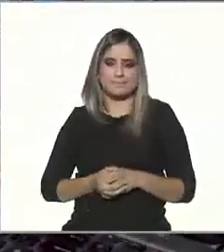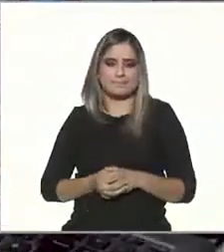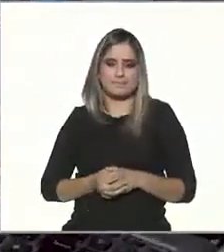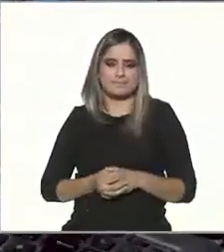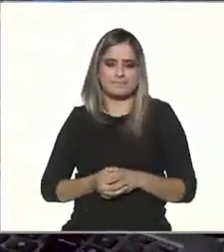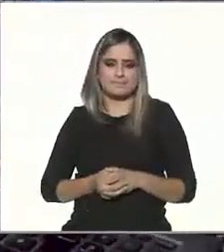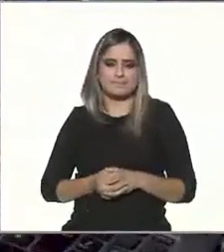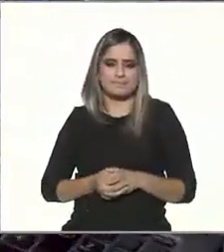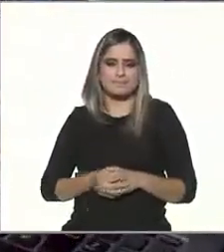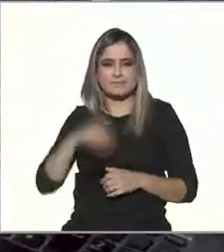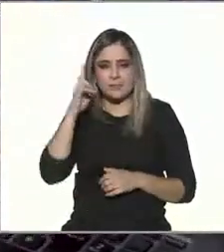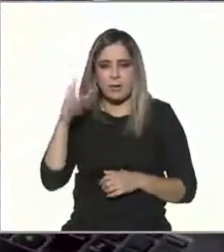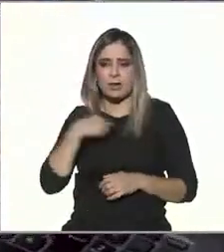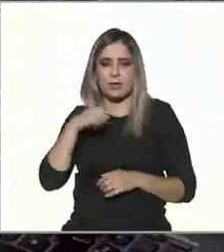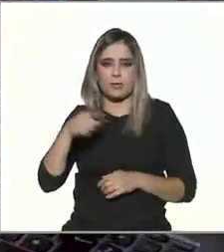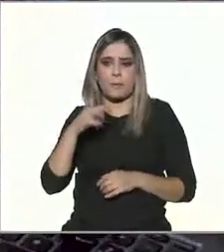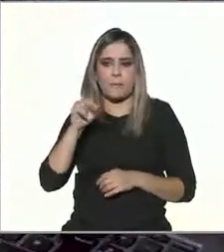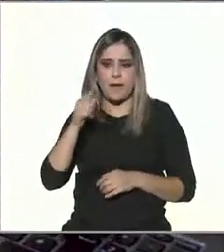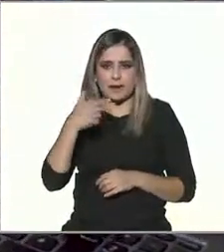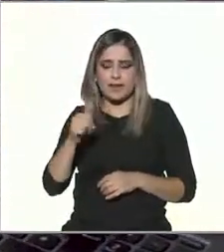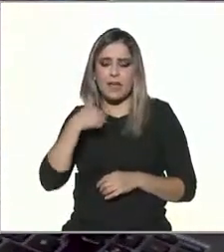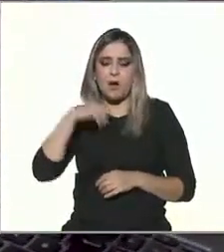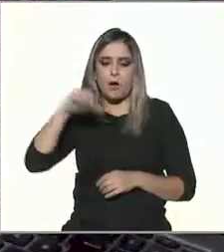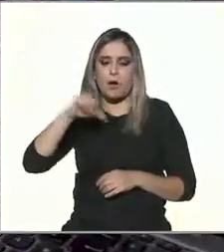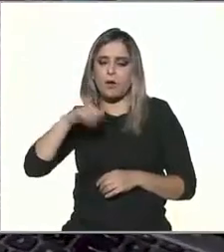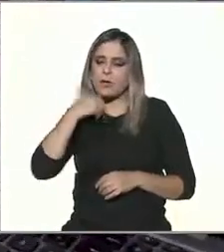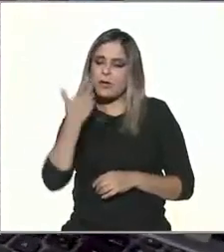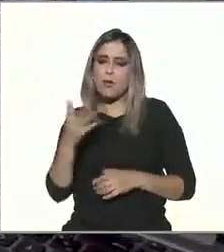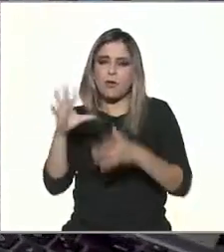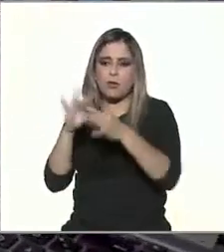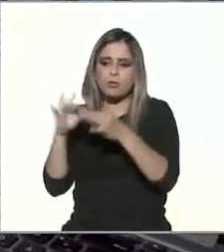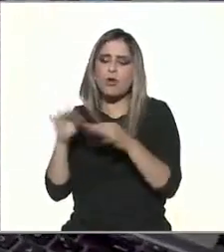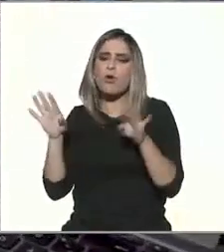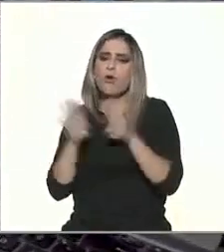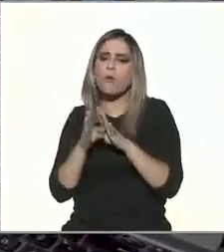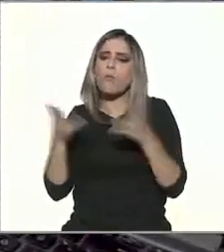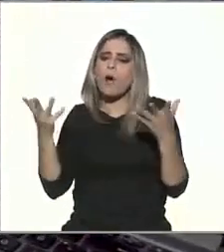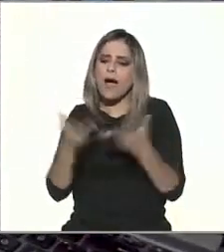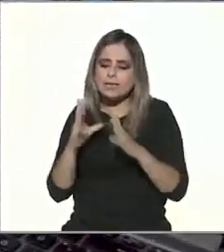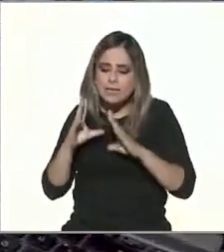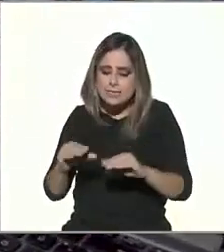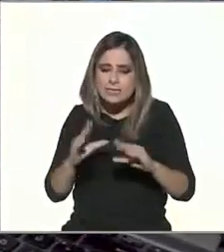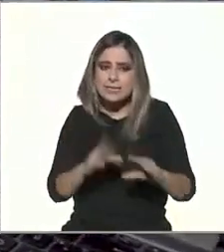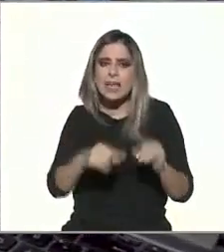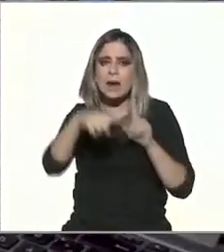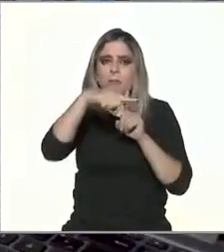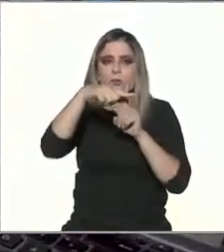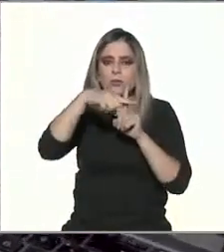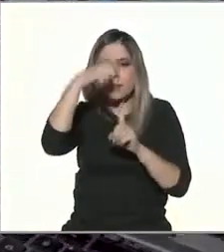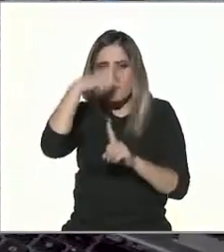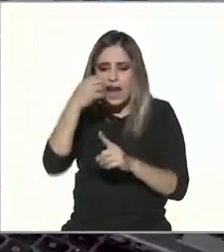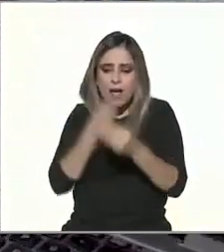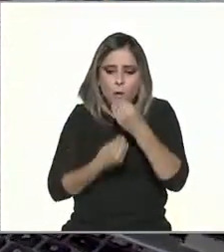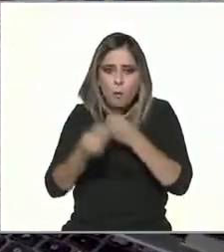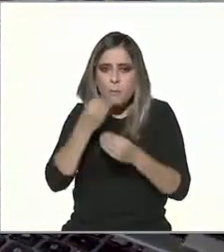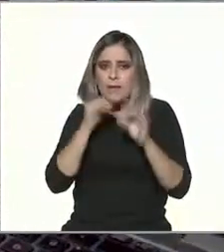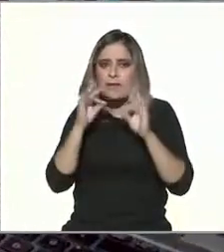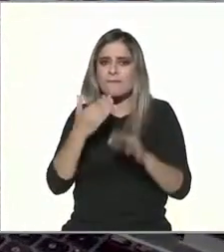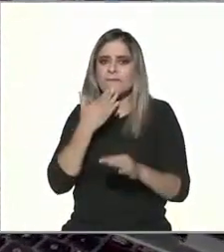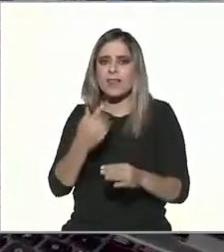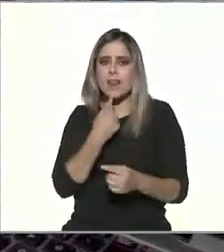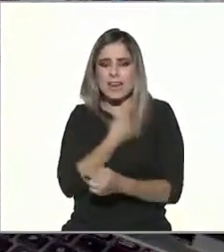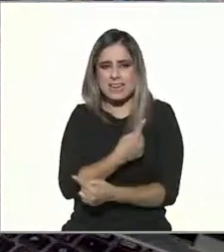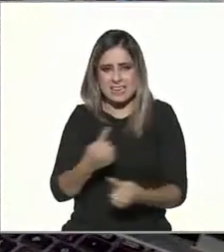Hola, soy Marta y el día de hoy quiero hablar con ustedes sobre algunas estrategias de disciplina positiva para aplicar la alimentación en sus hijos pequeños.